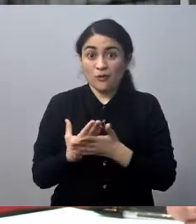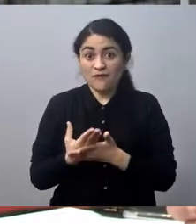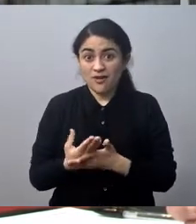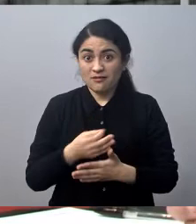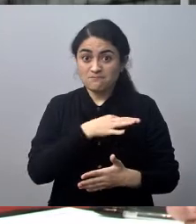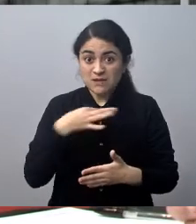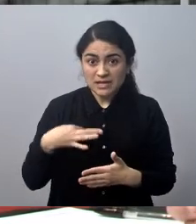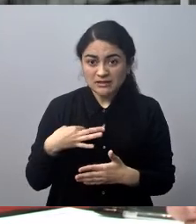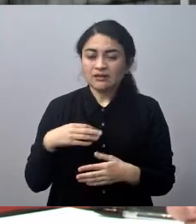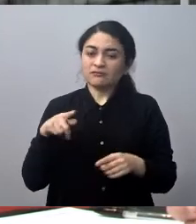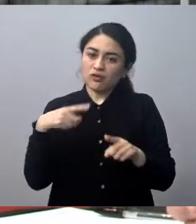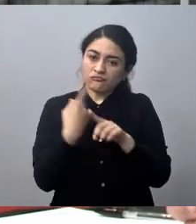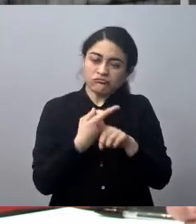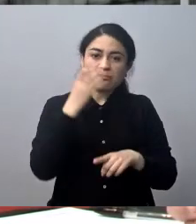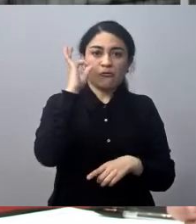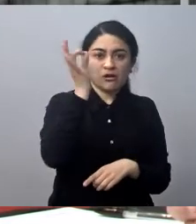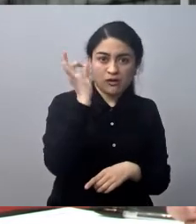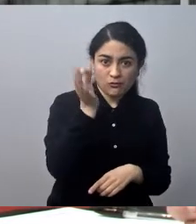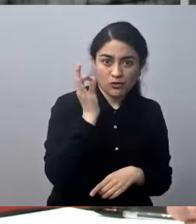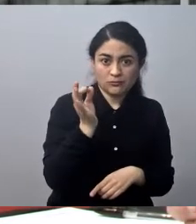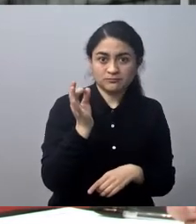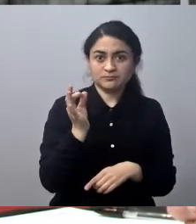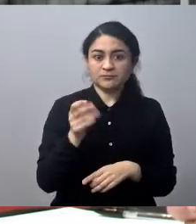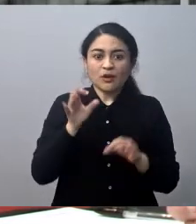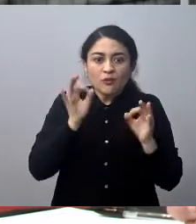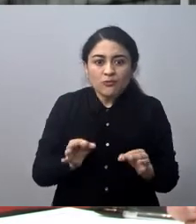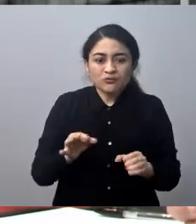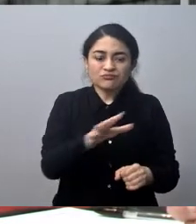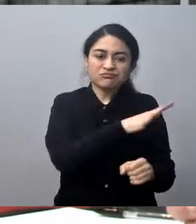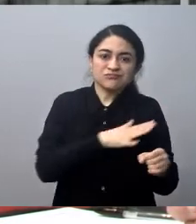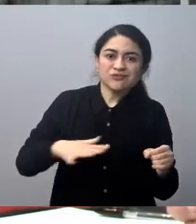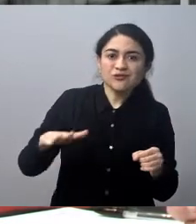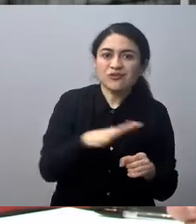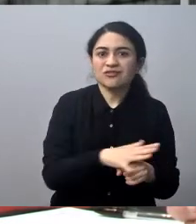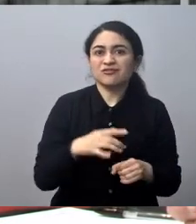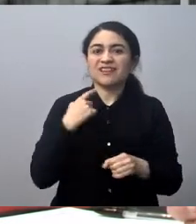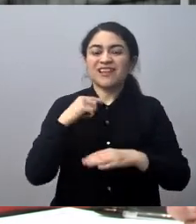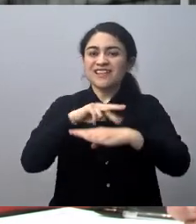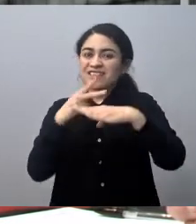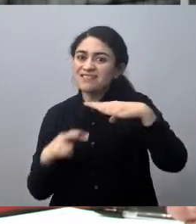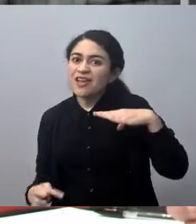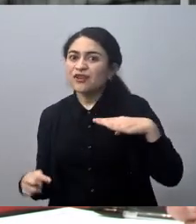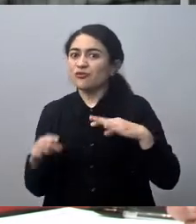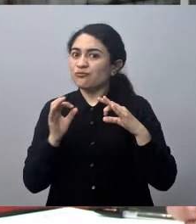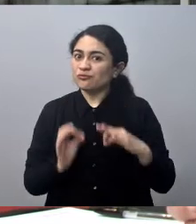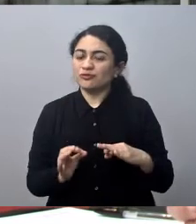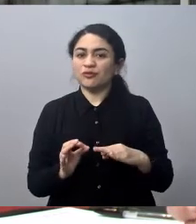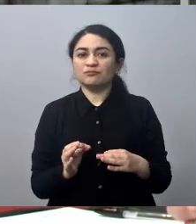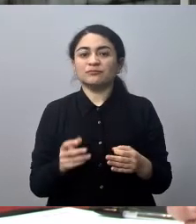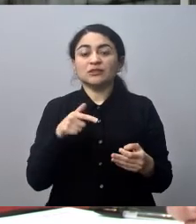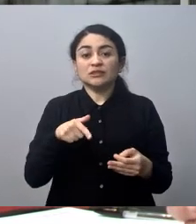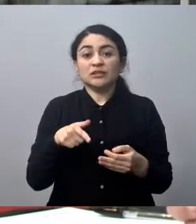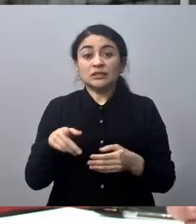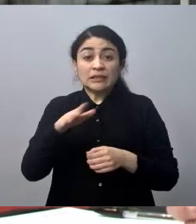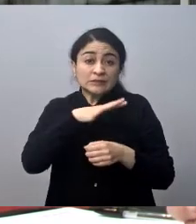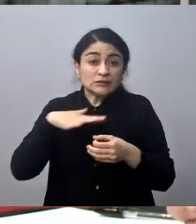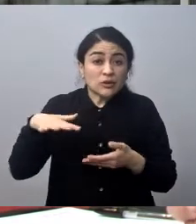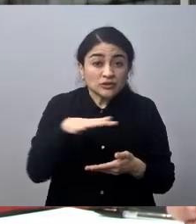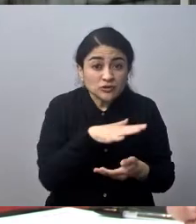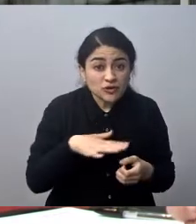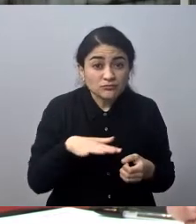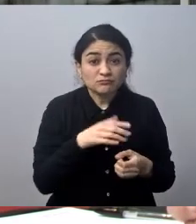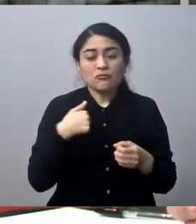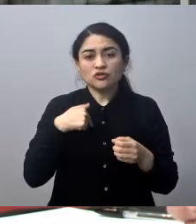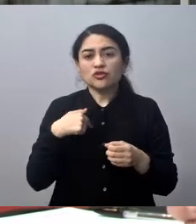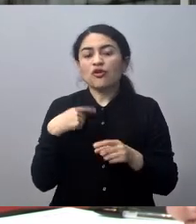tema, con la actual, y sucede esta situación en Quintero, y a raíz de esta situación